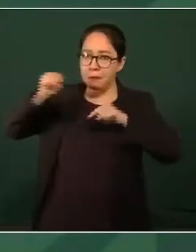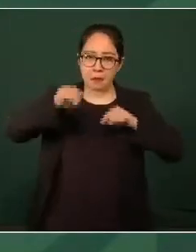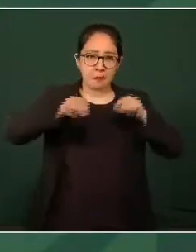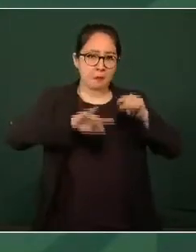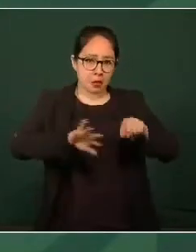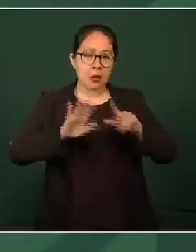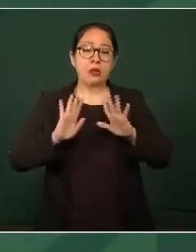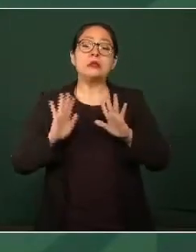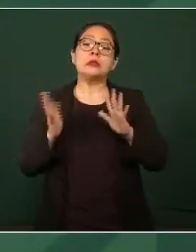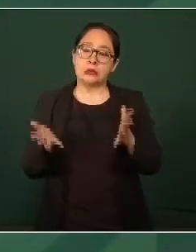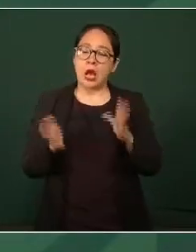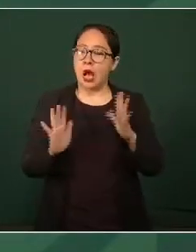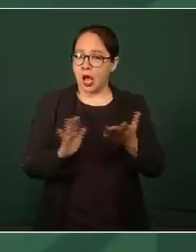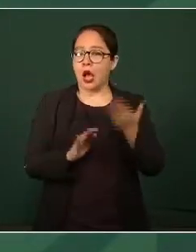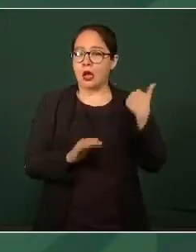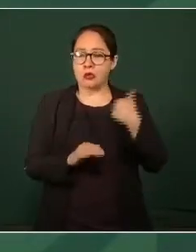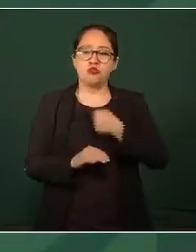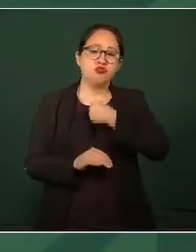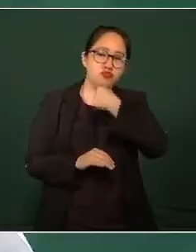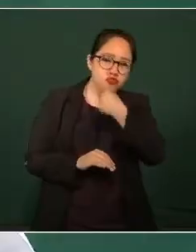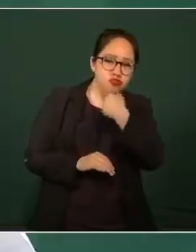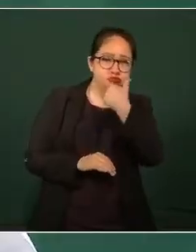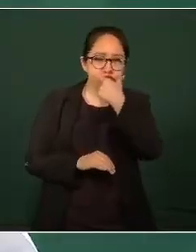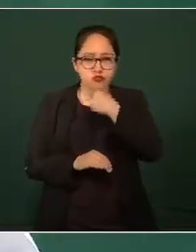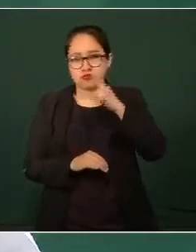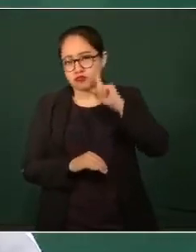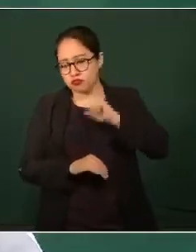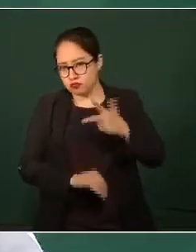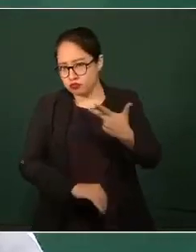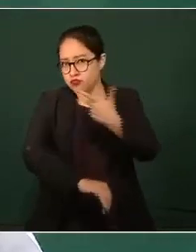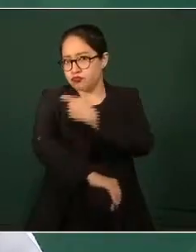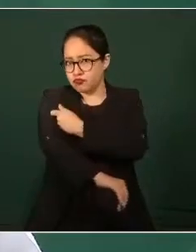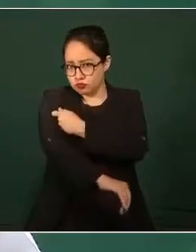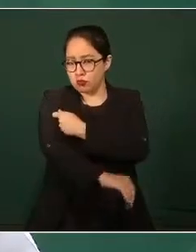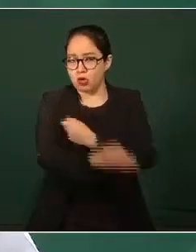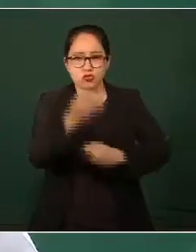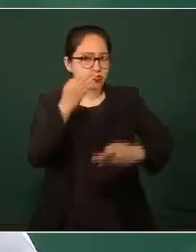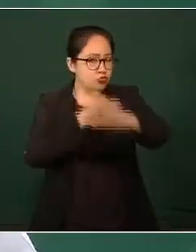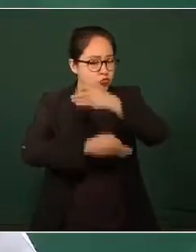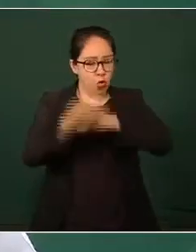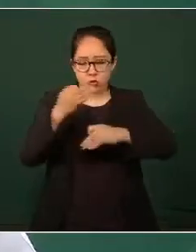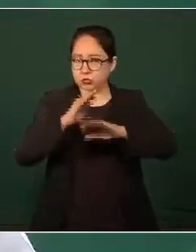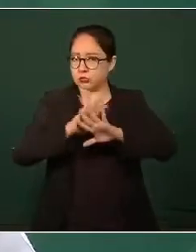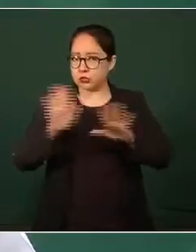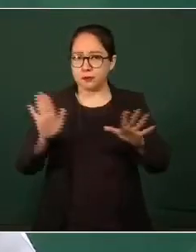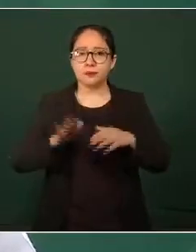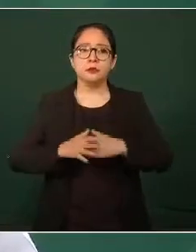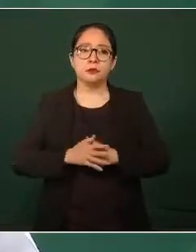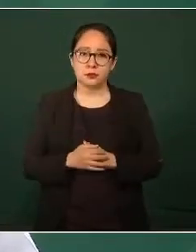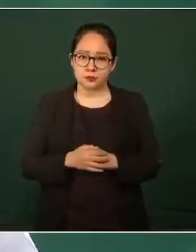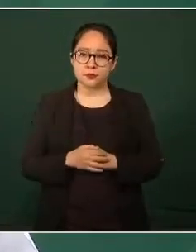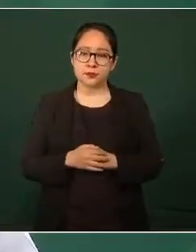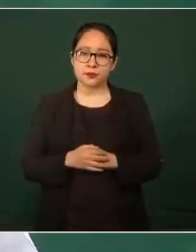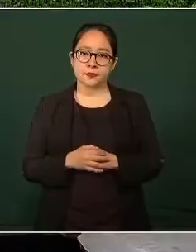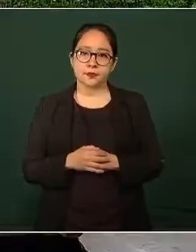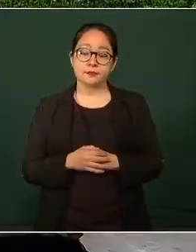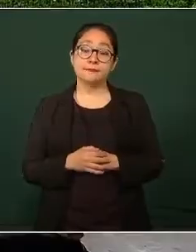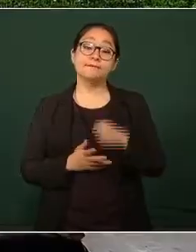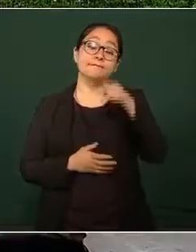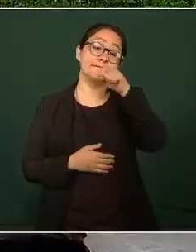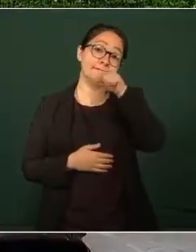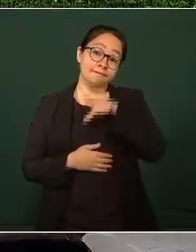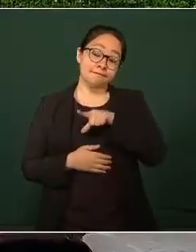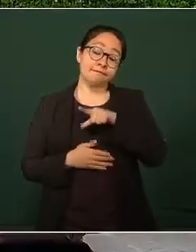han vacunado a todos los adultos mayores y también